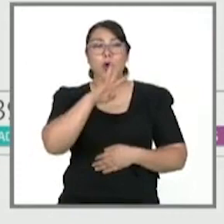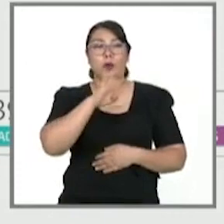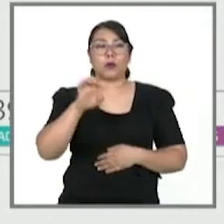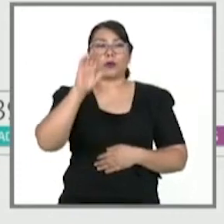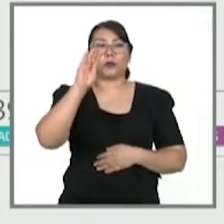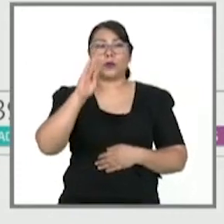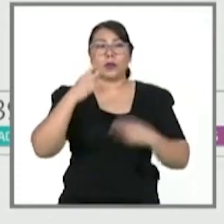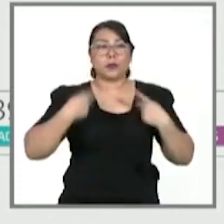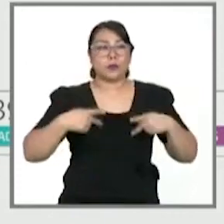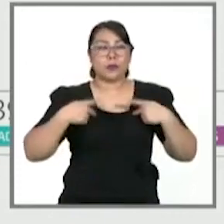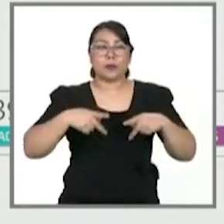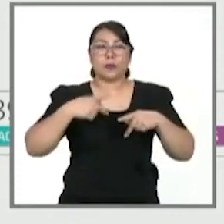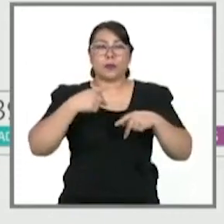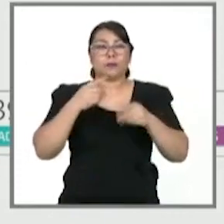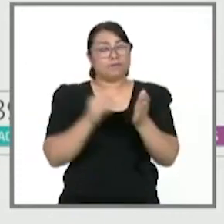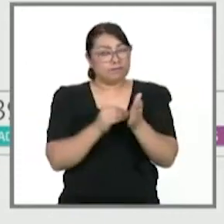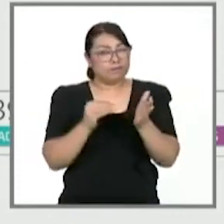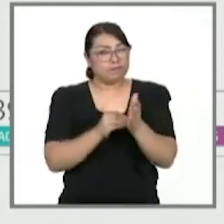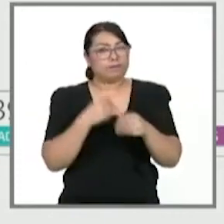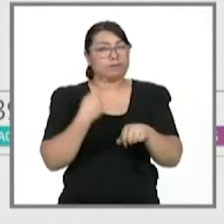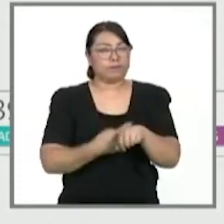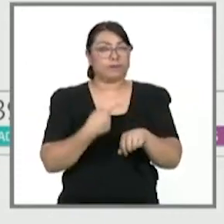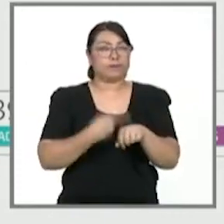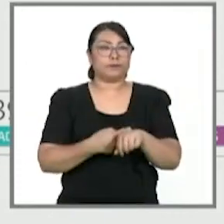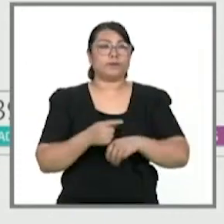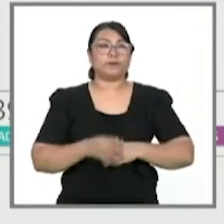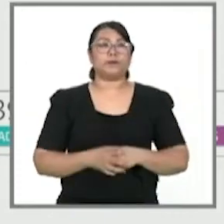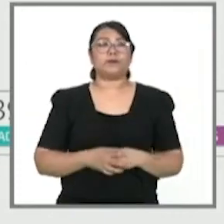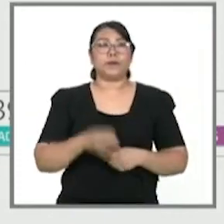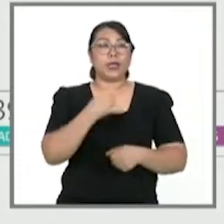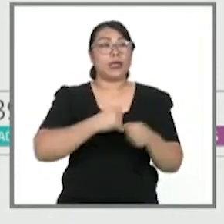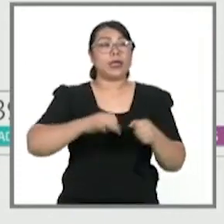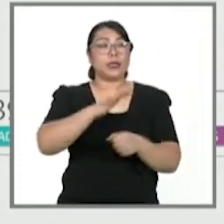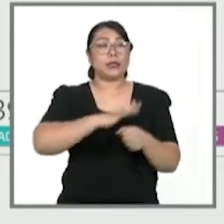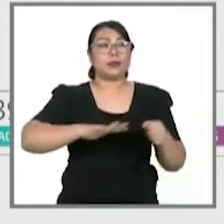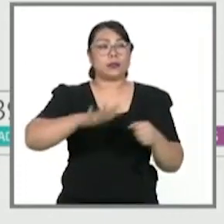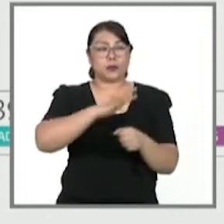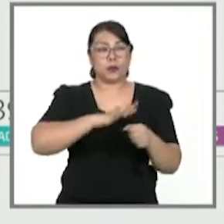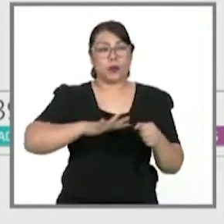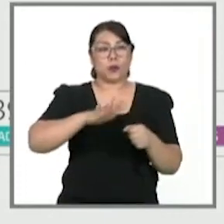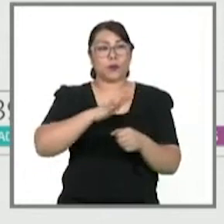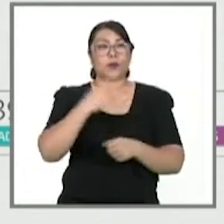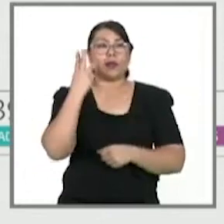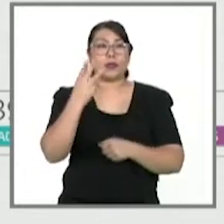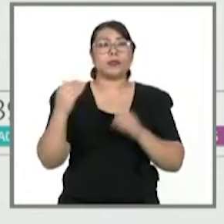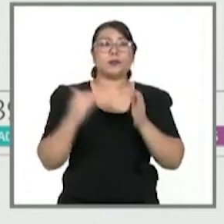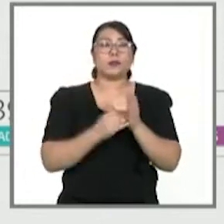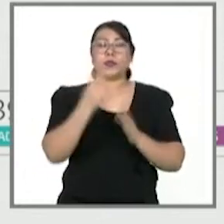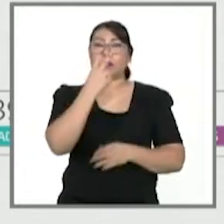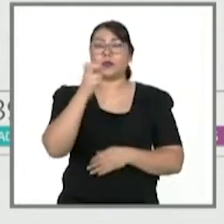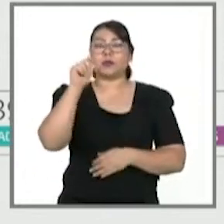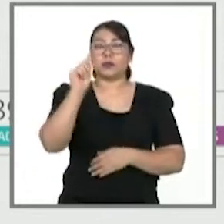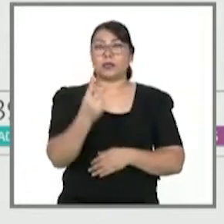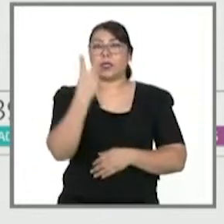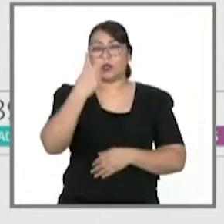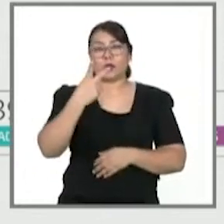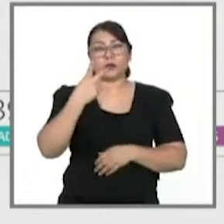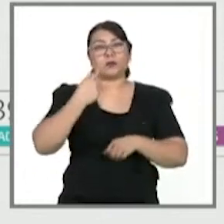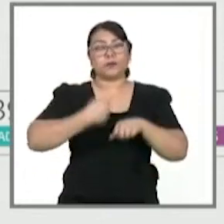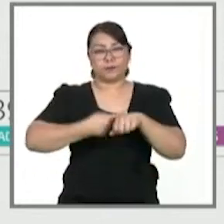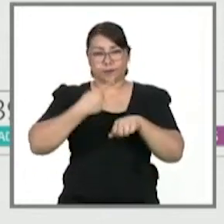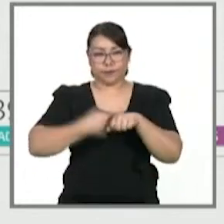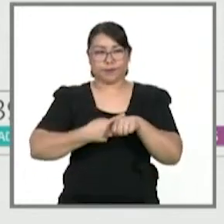activos. En la jurisdicción sanitaria número 2, ITSMO, tenemos 3.272 casos